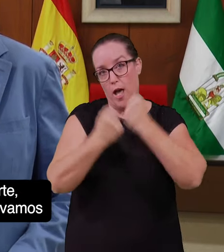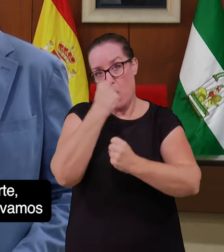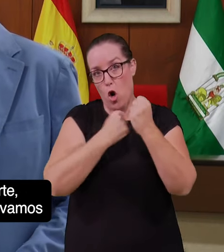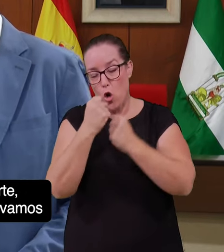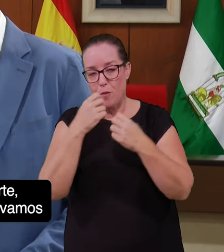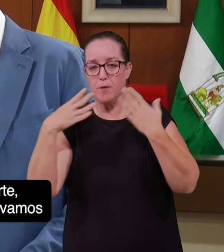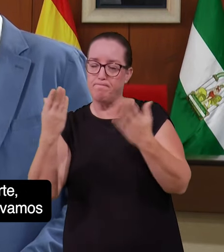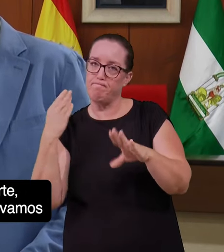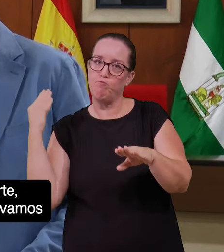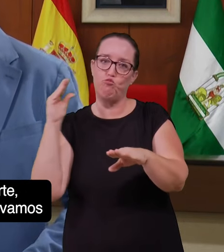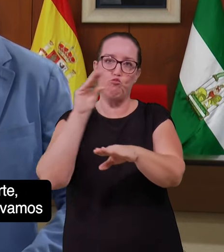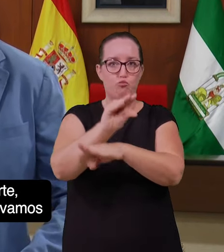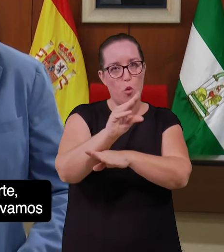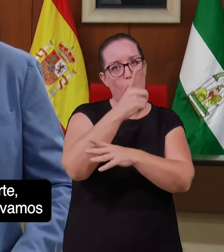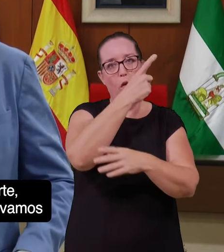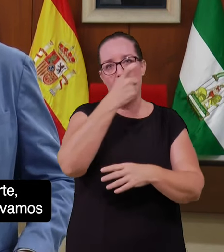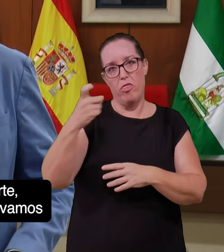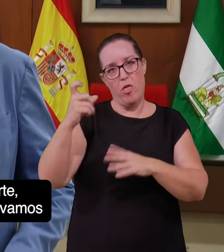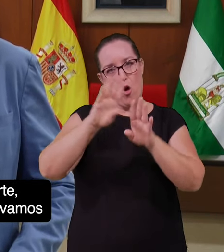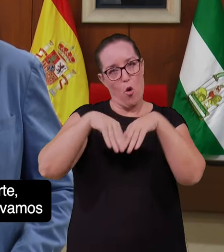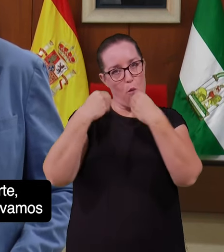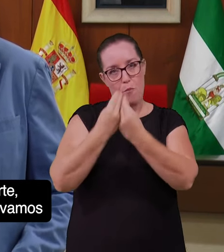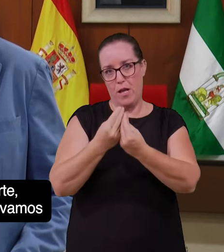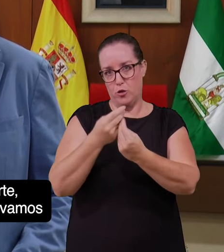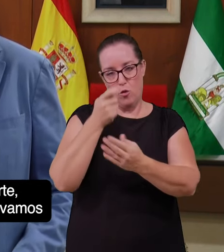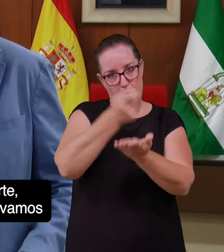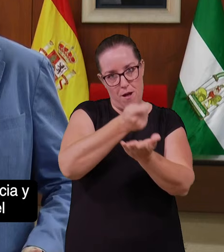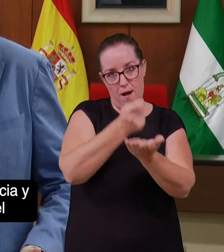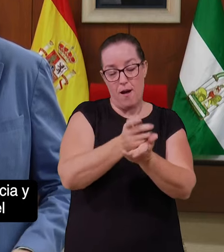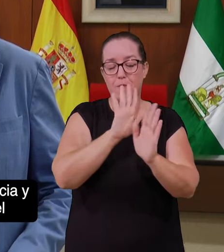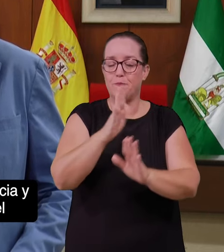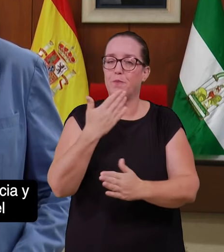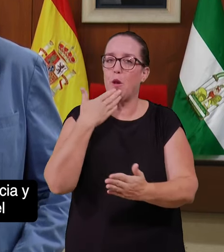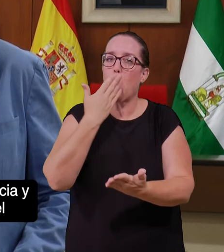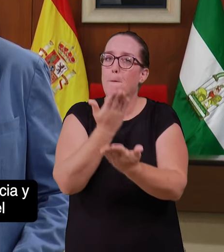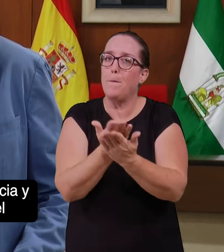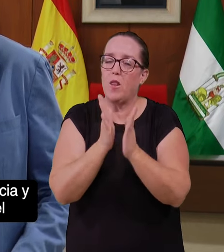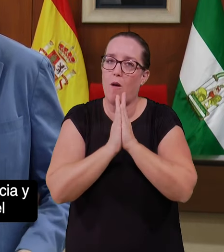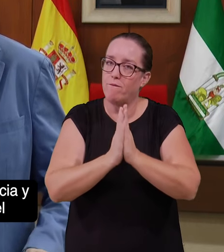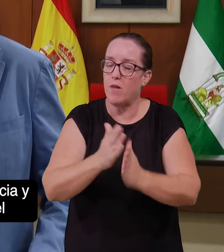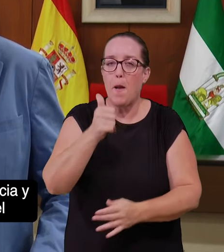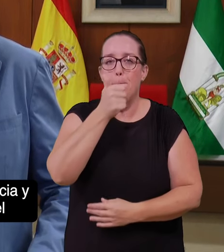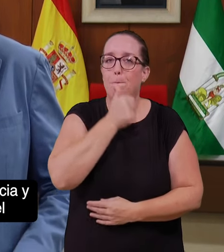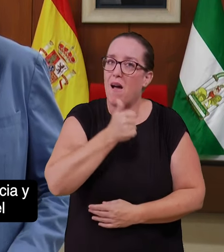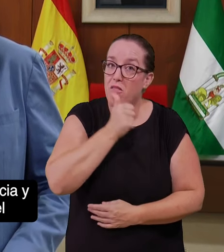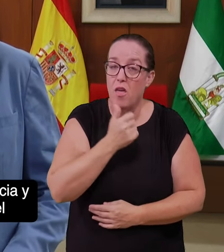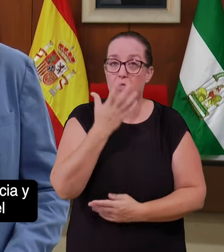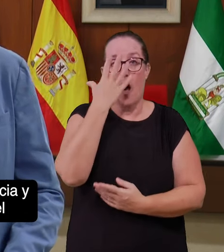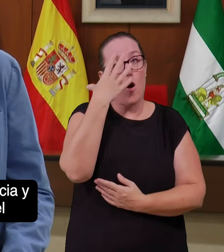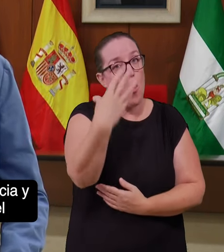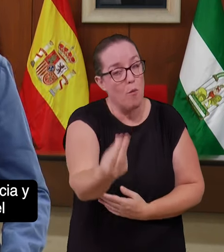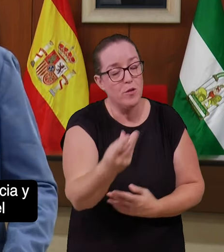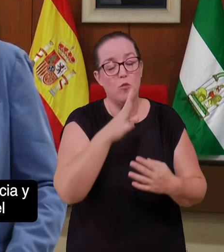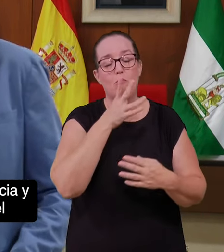un esfuerzo por nuestra parte, pero también recursos económicos. Y esa es la parte que vamos a dedicarnos al 100%, pero también pido paciencia y